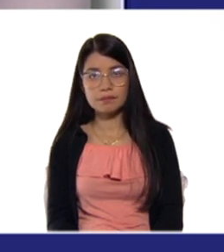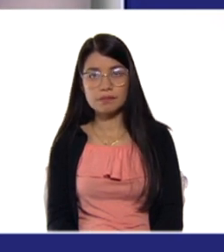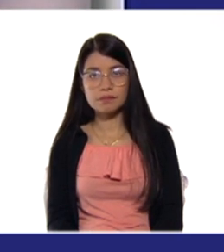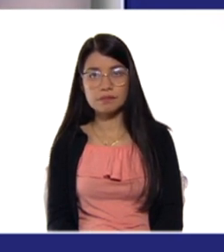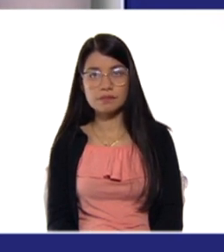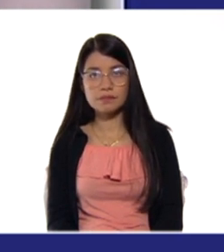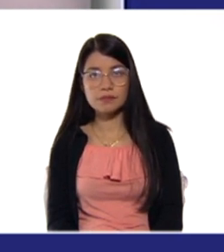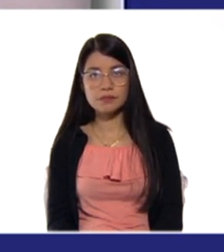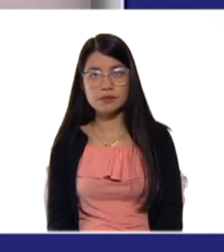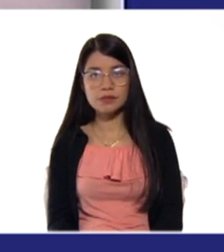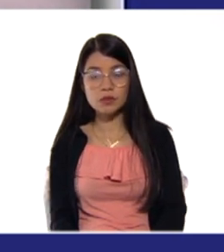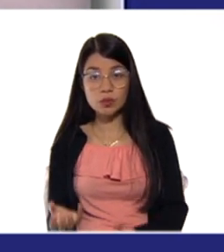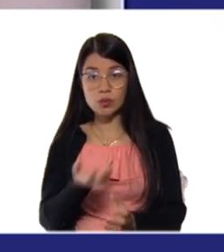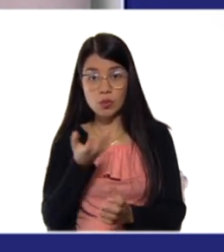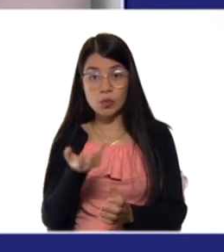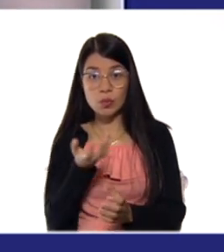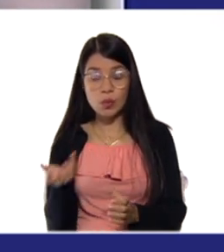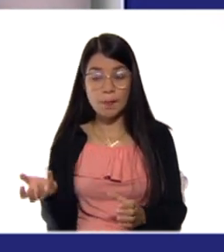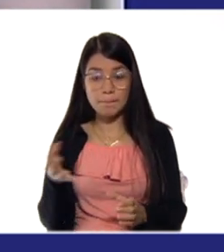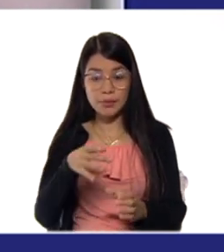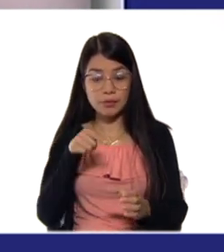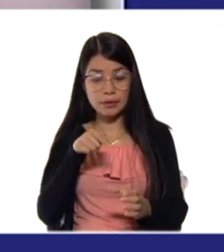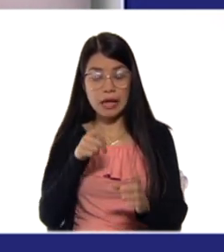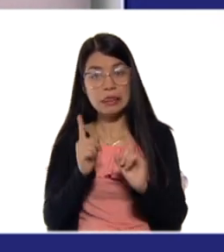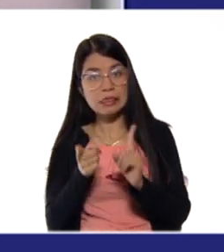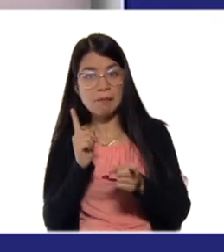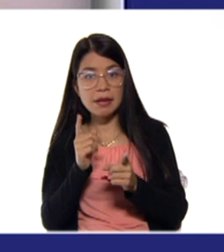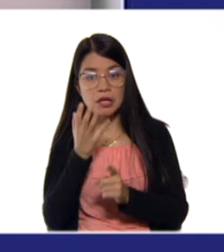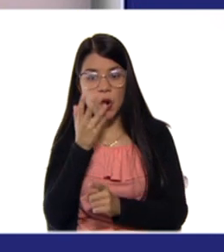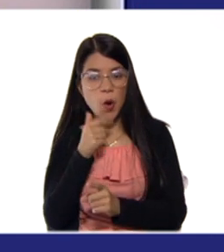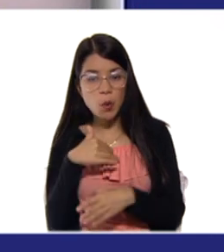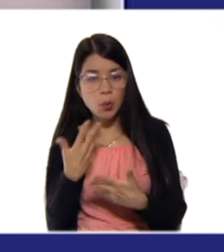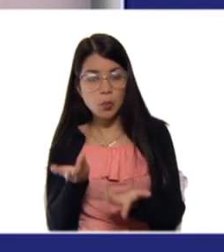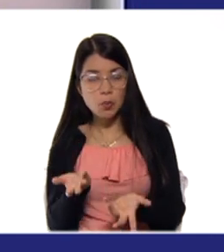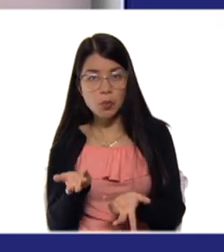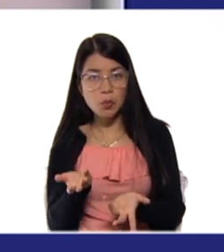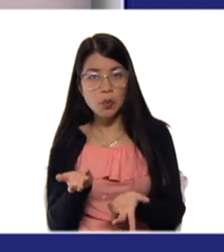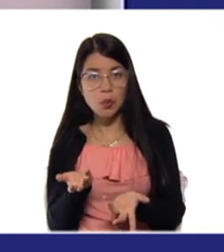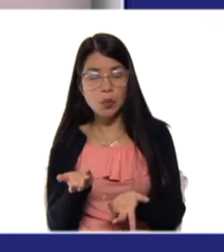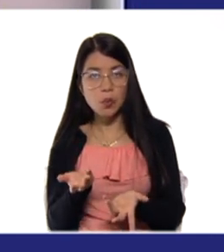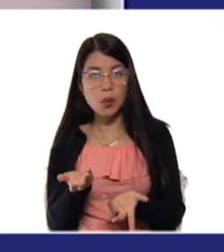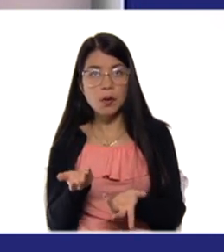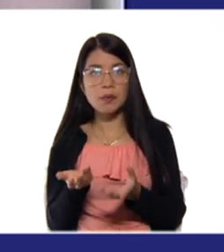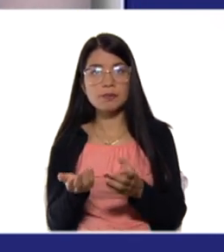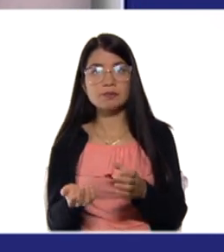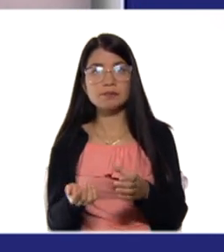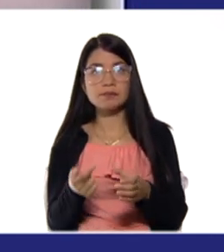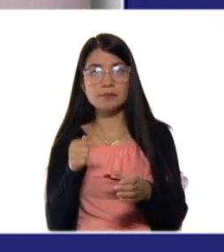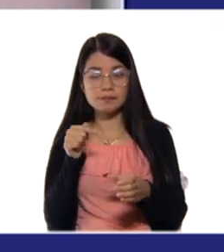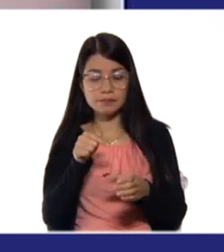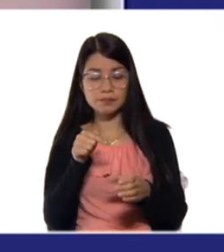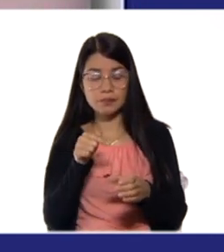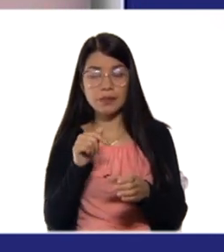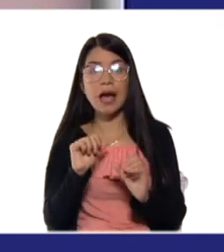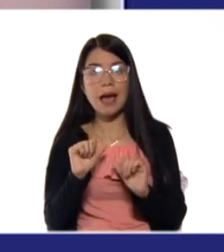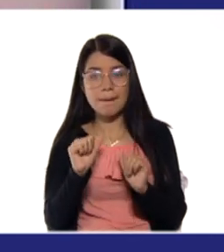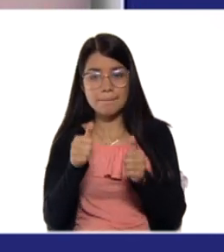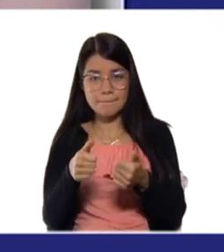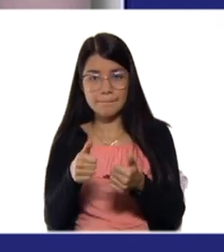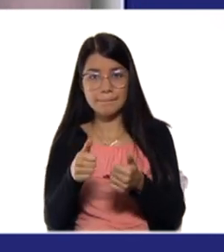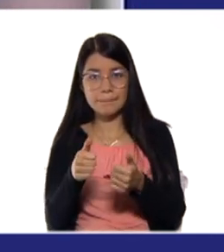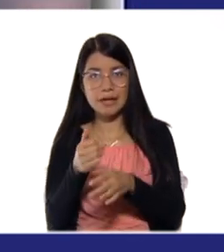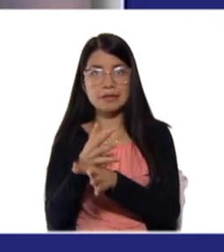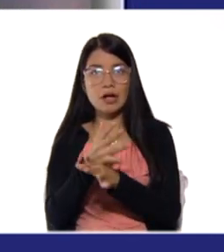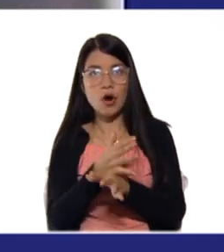Dependiendo del color que salga o que se obtenga, ese jugador comenzará